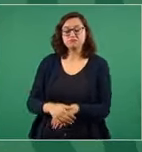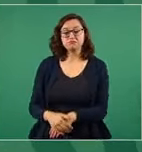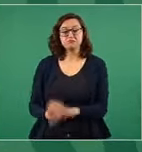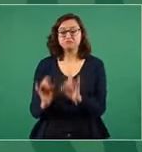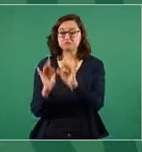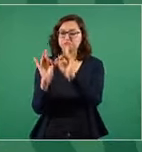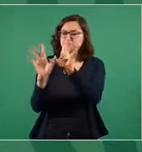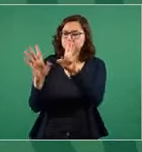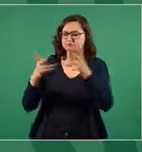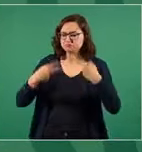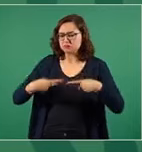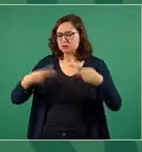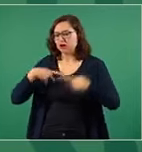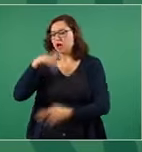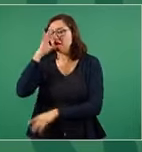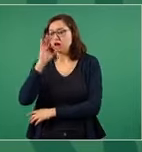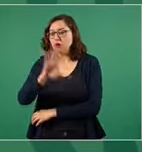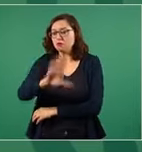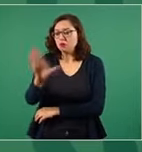cooperan todos.